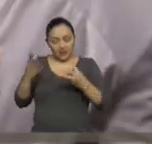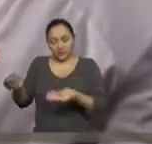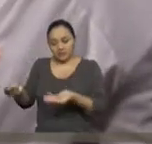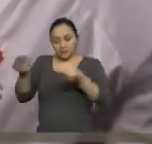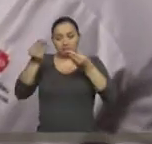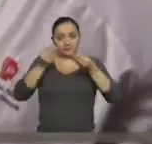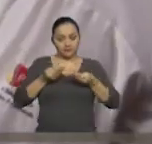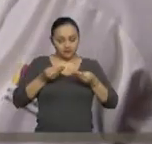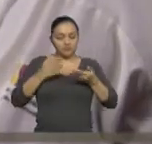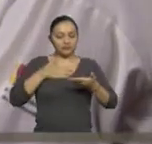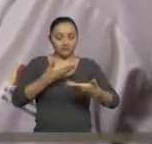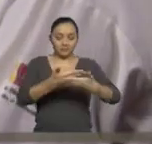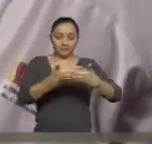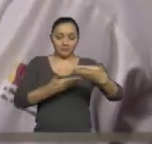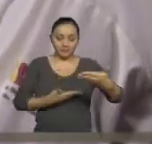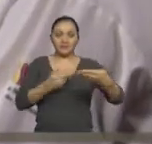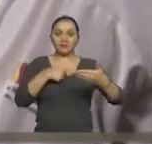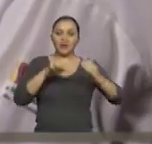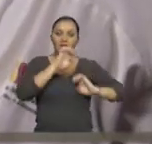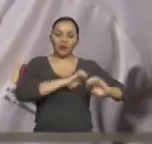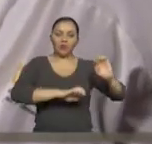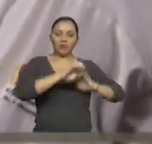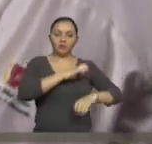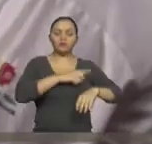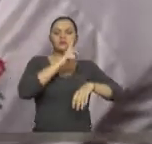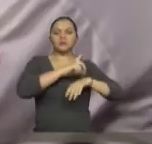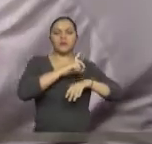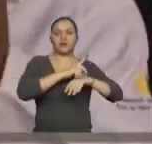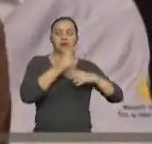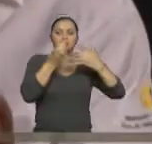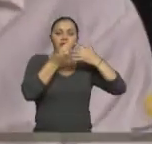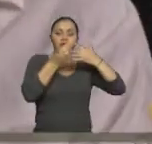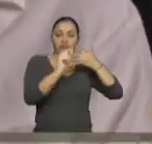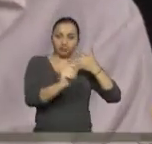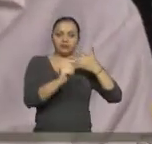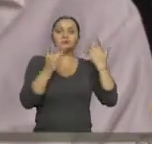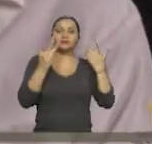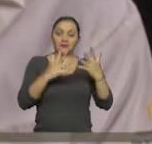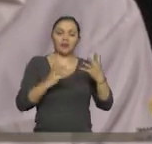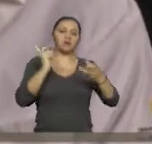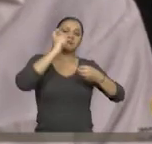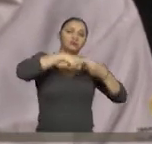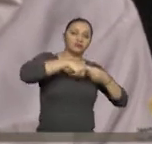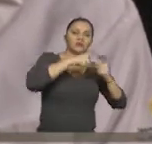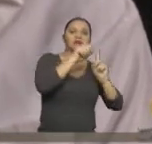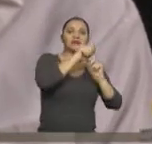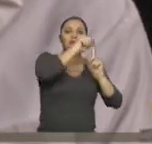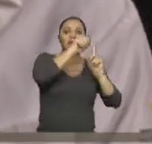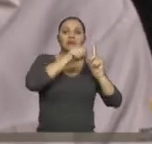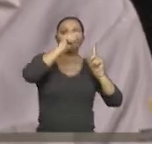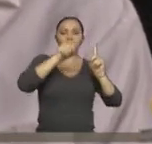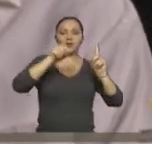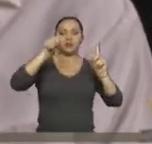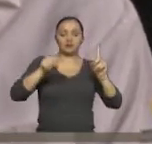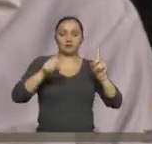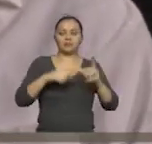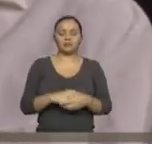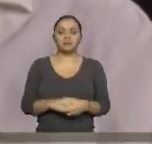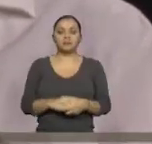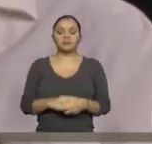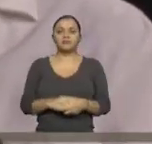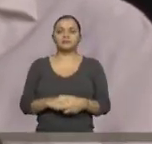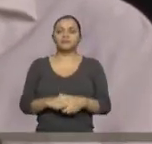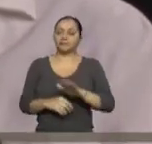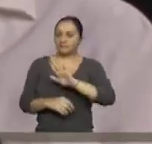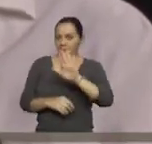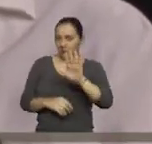una evaluación médica de calificación e ingresar a un sistema, a un registro en línea. Muy bien.